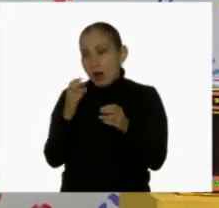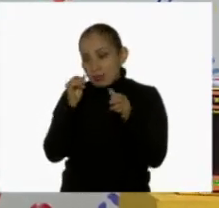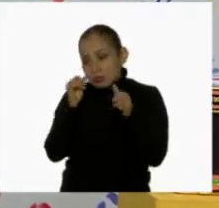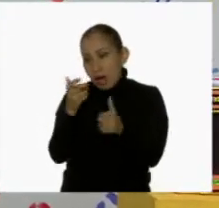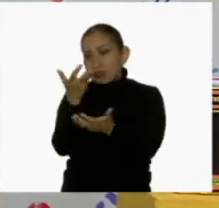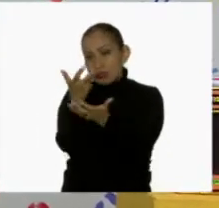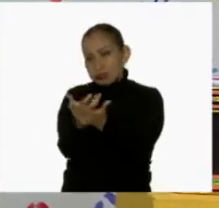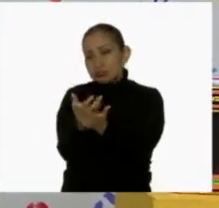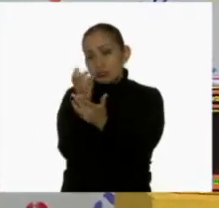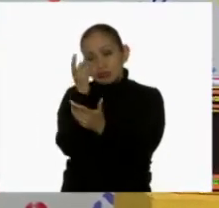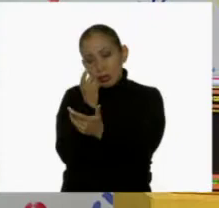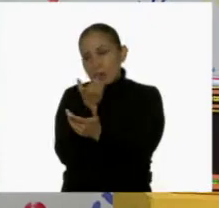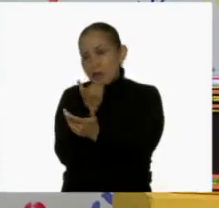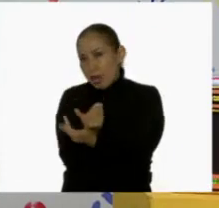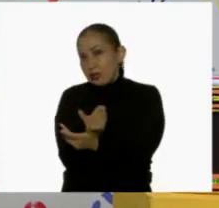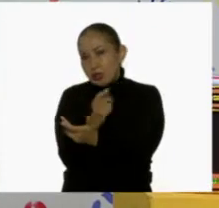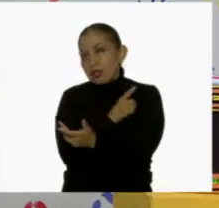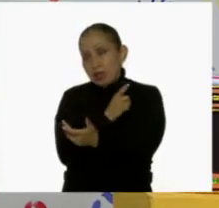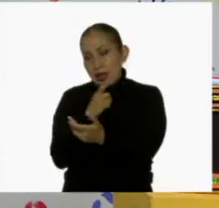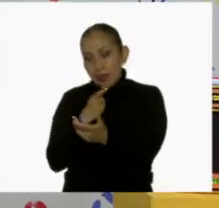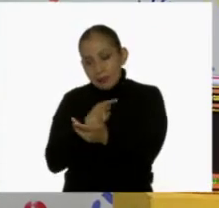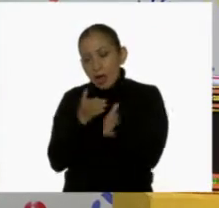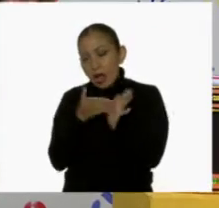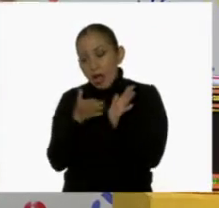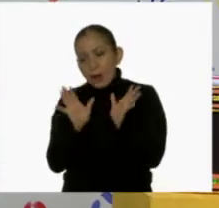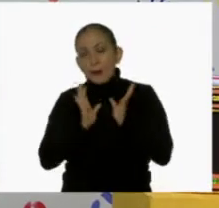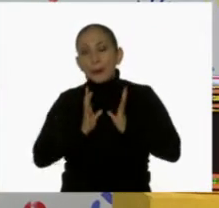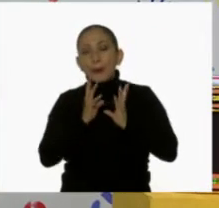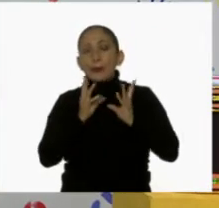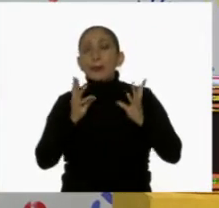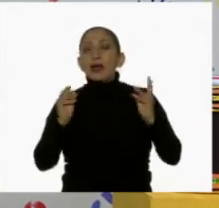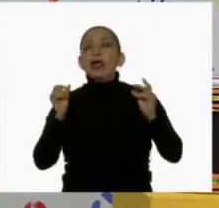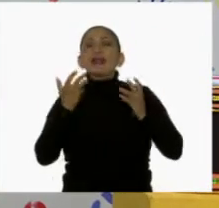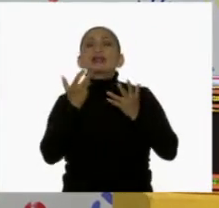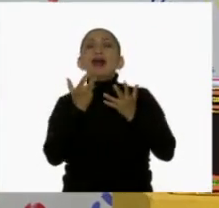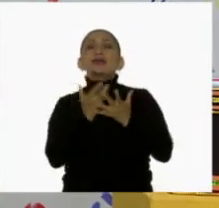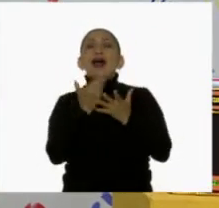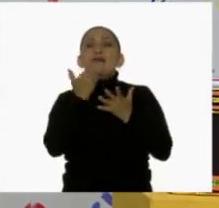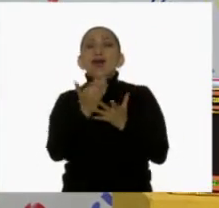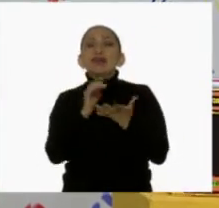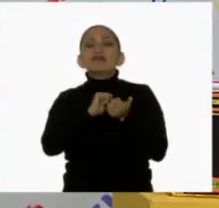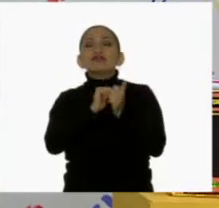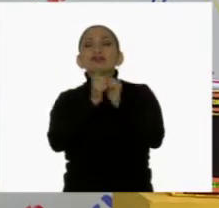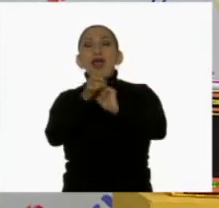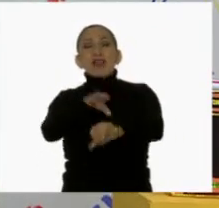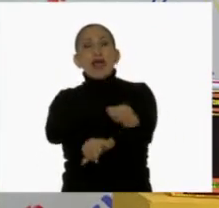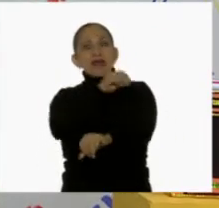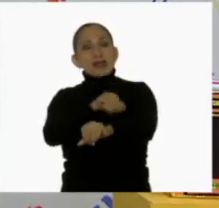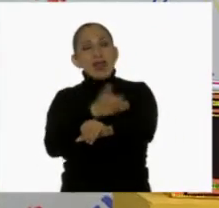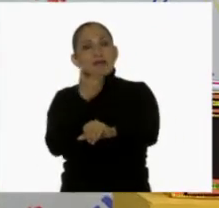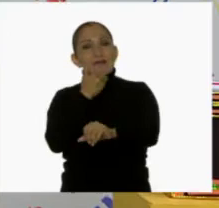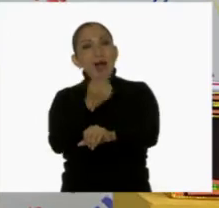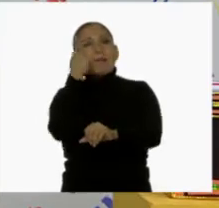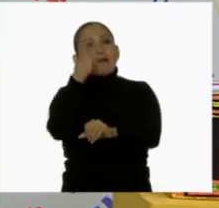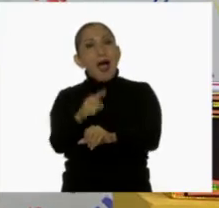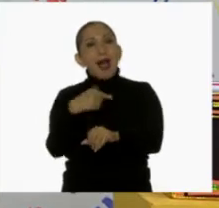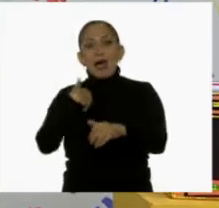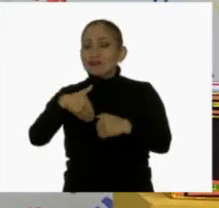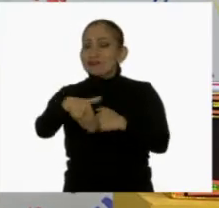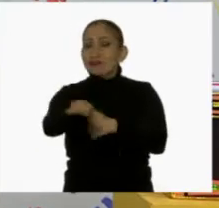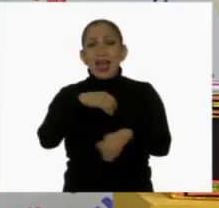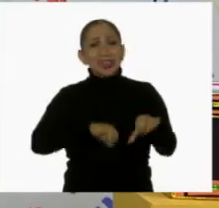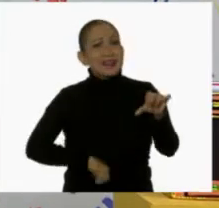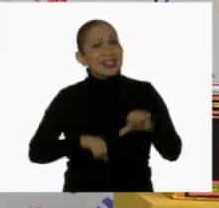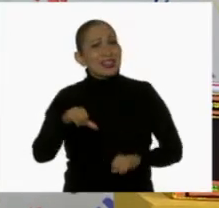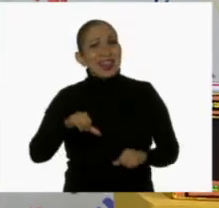un descanso saludable. O sea, que nos permita relajarnos y descansar y recuperar la energía necesaria para hacer todas